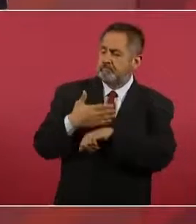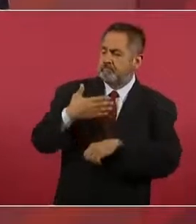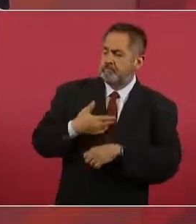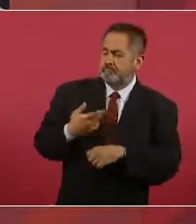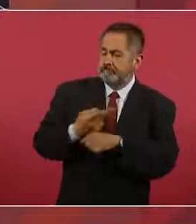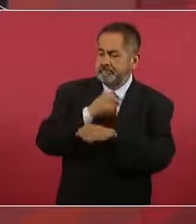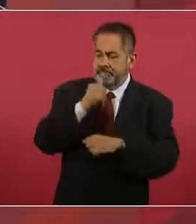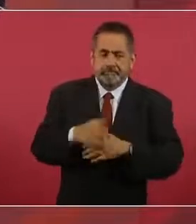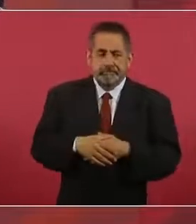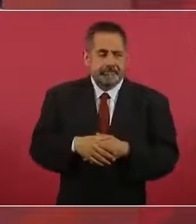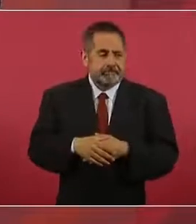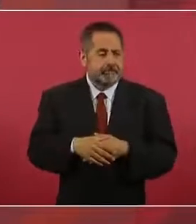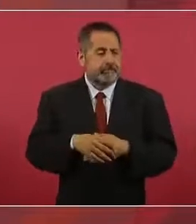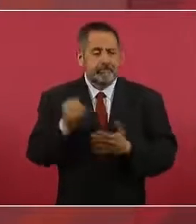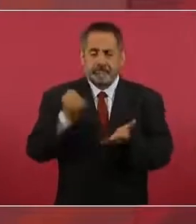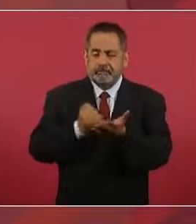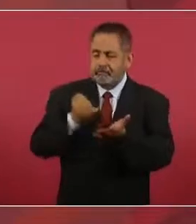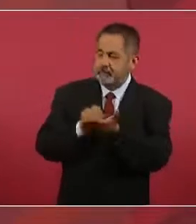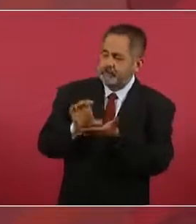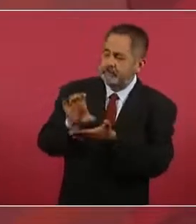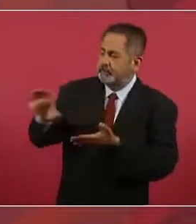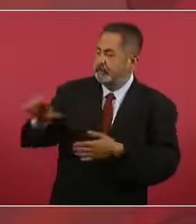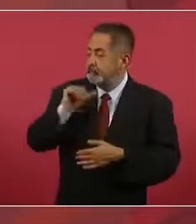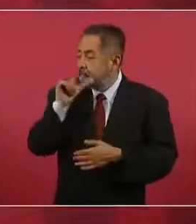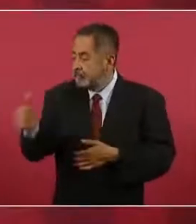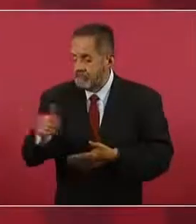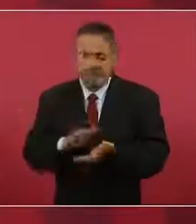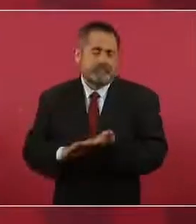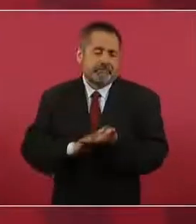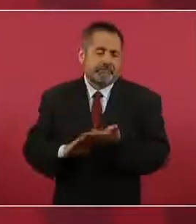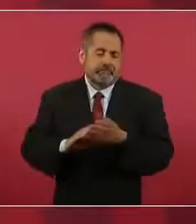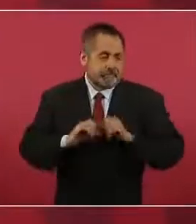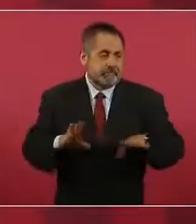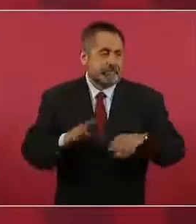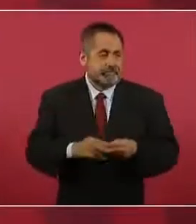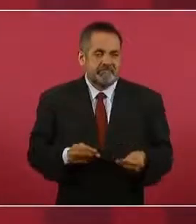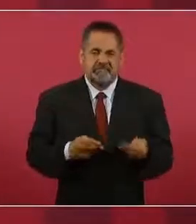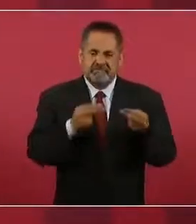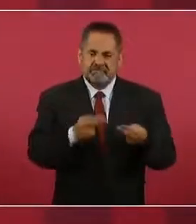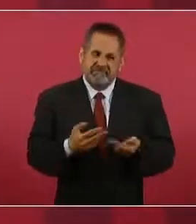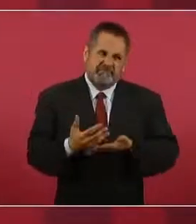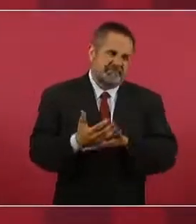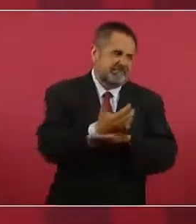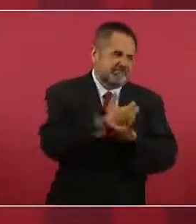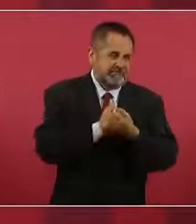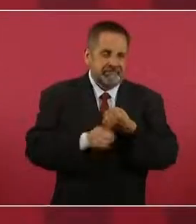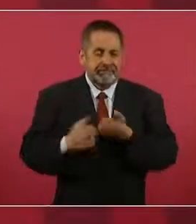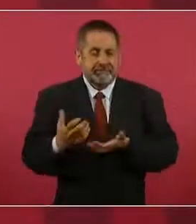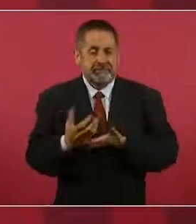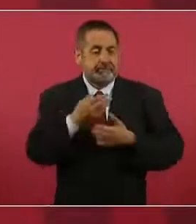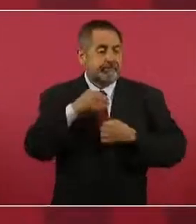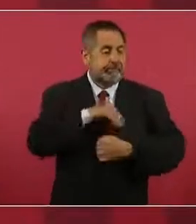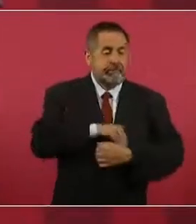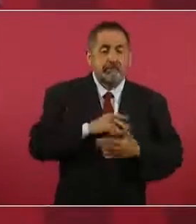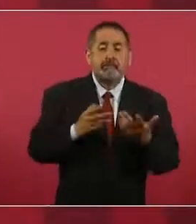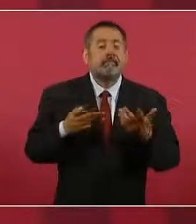condonación de impuestos, grandes negocios, nada más que